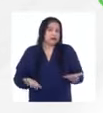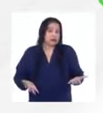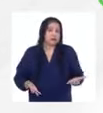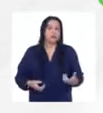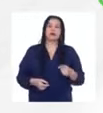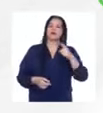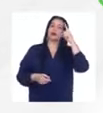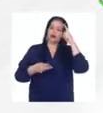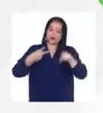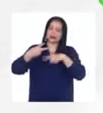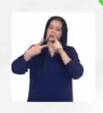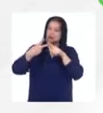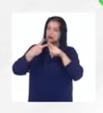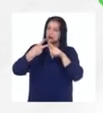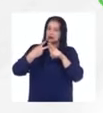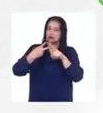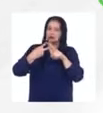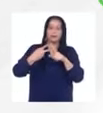creo que segundo